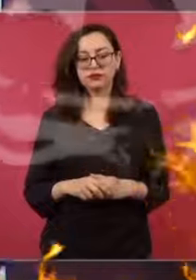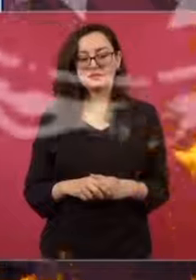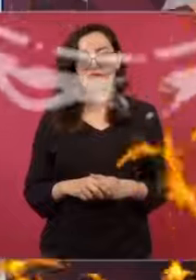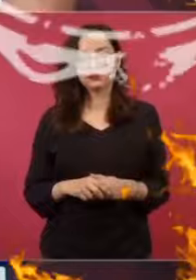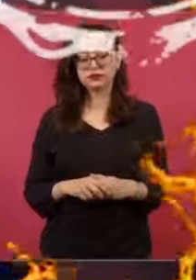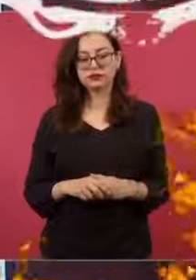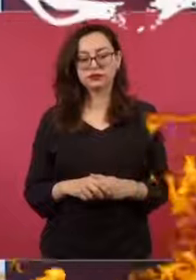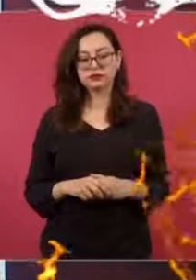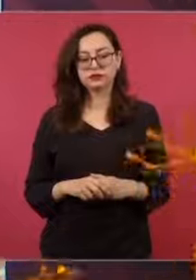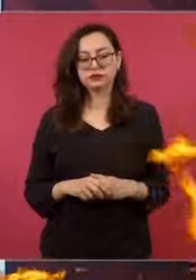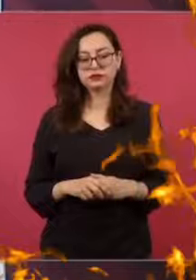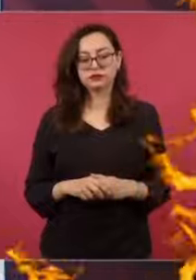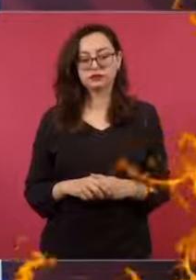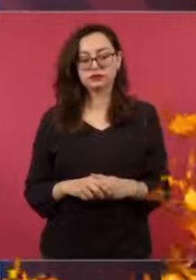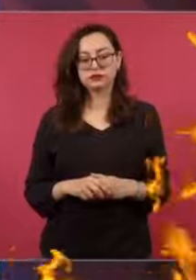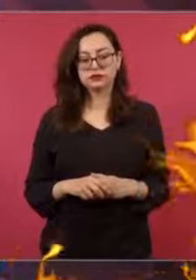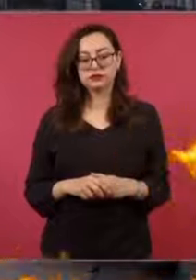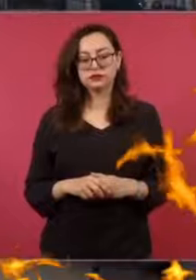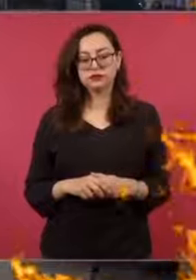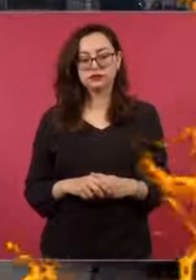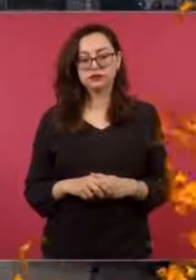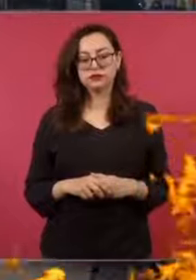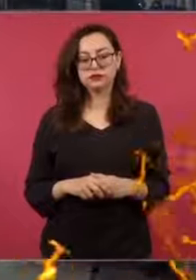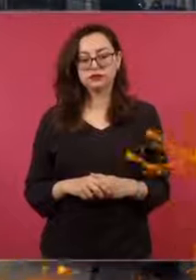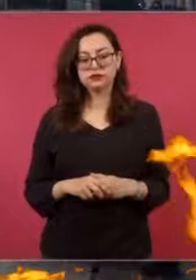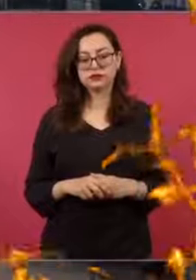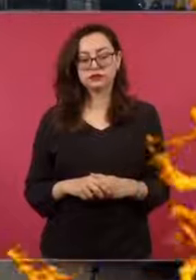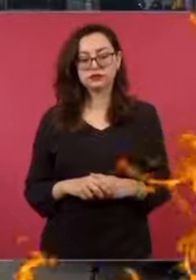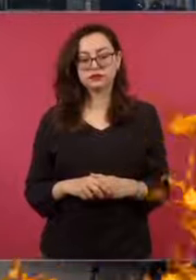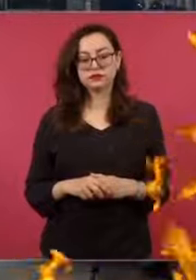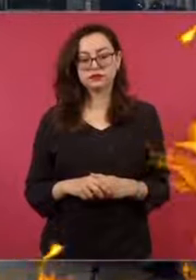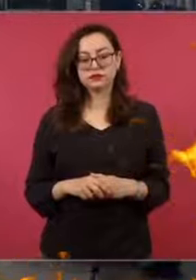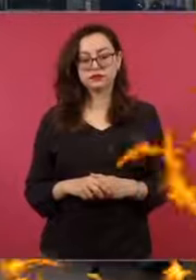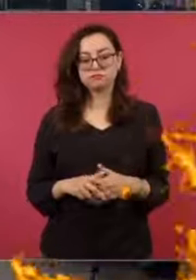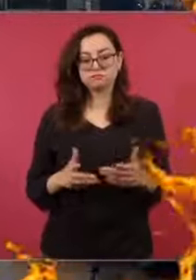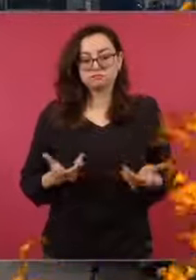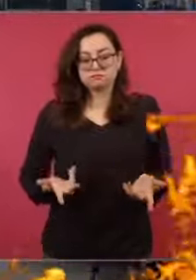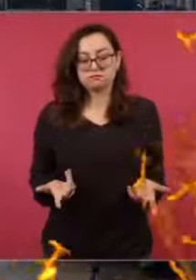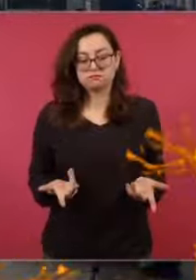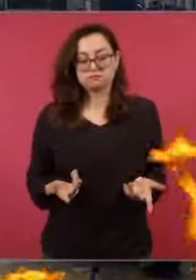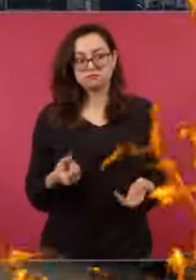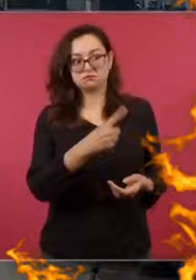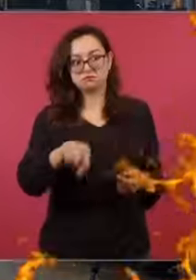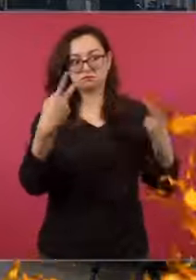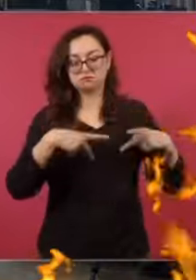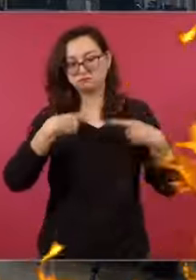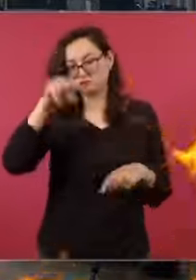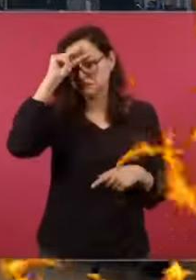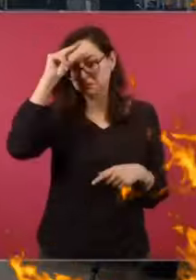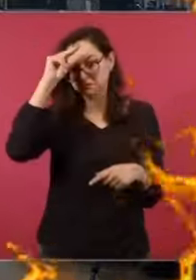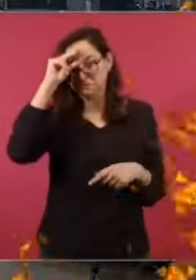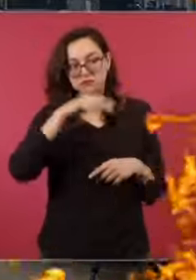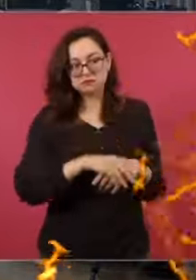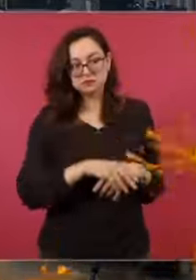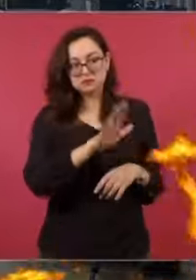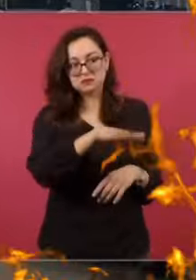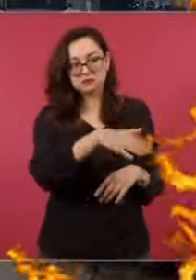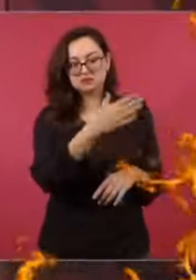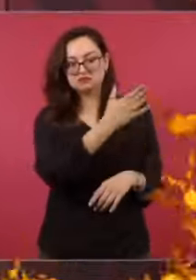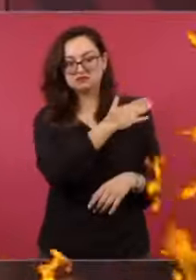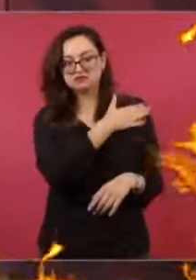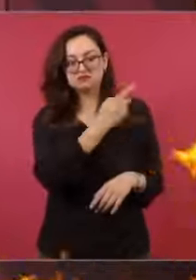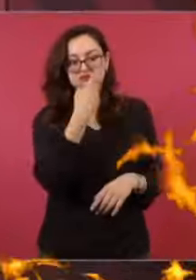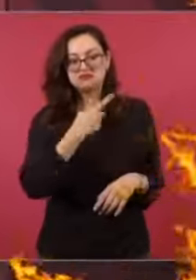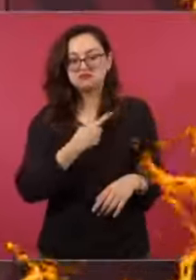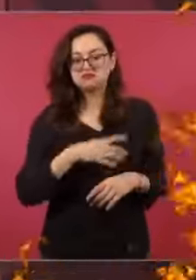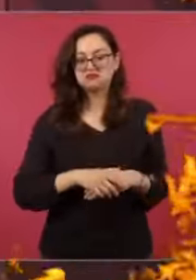Y hablo con gente que se supone están informados y me dicen, ¿por qué hubieron 60